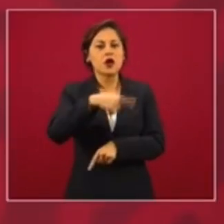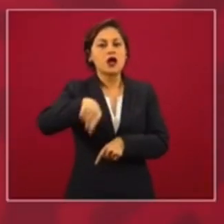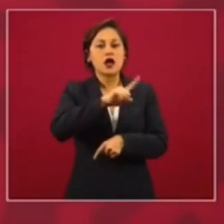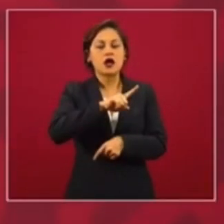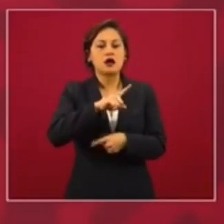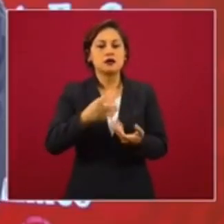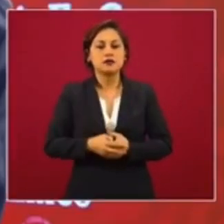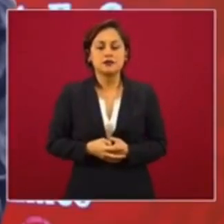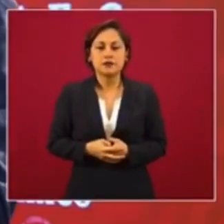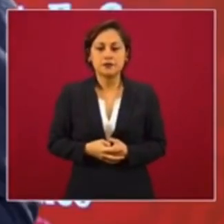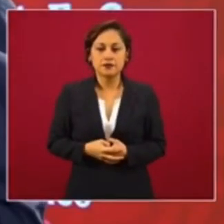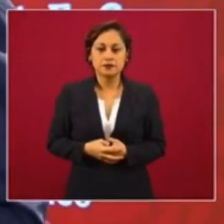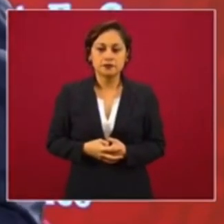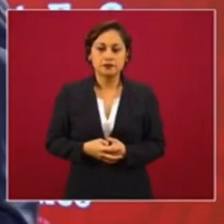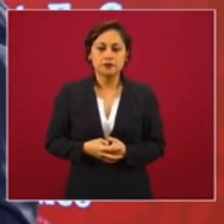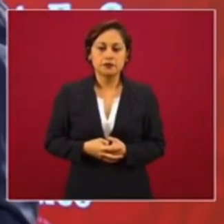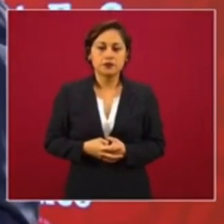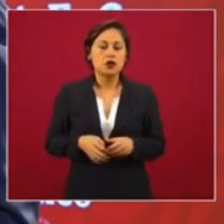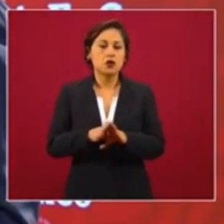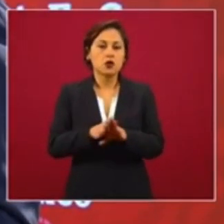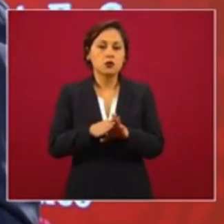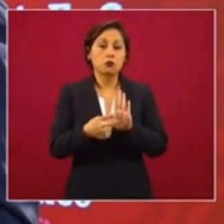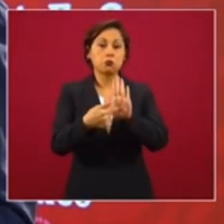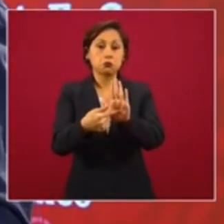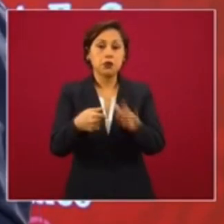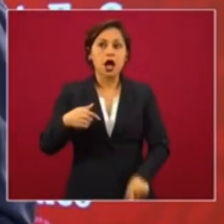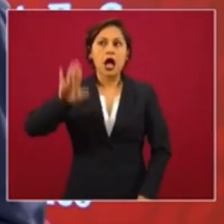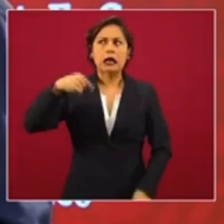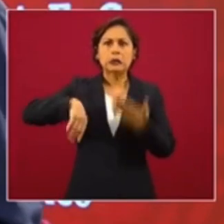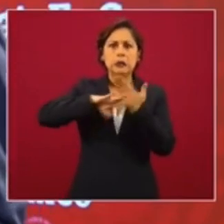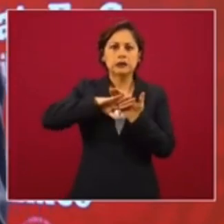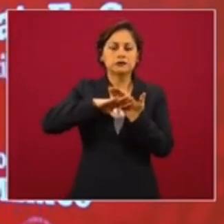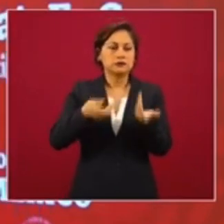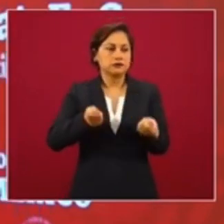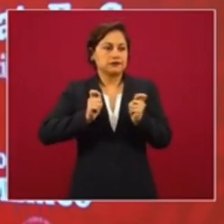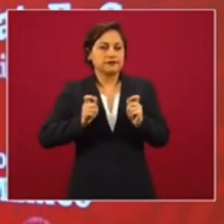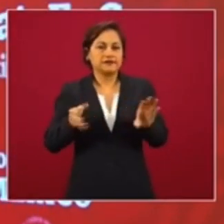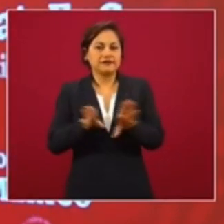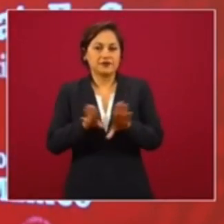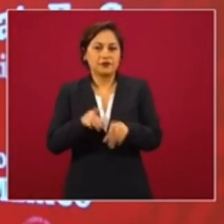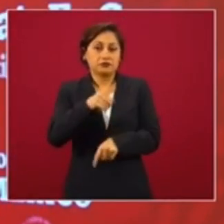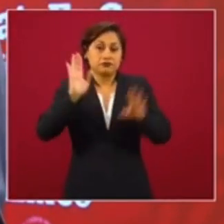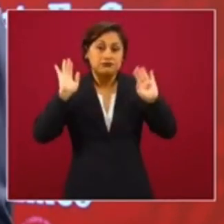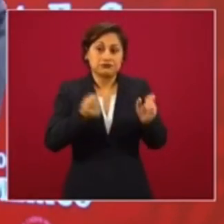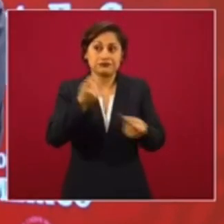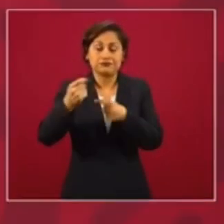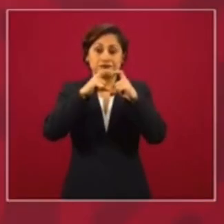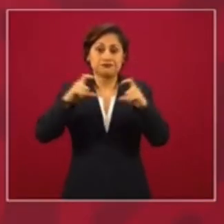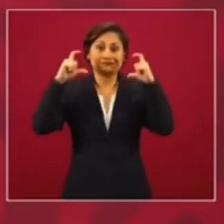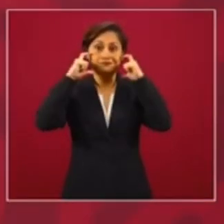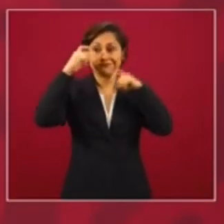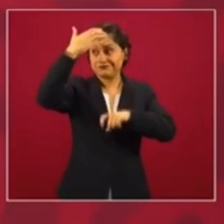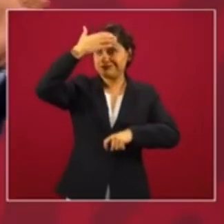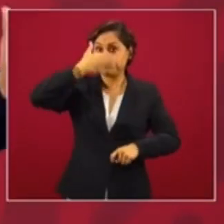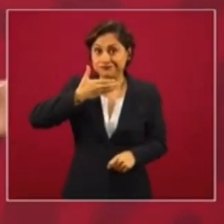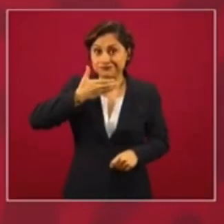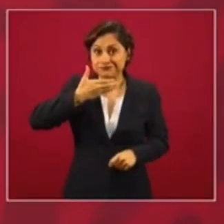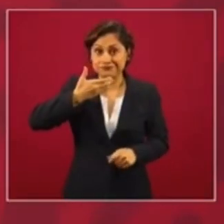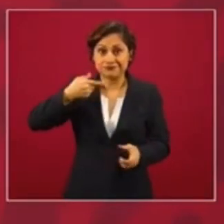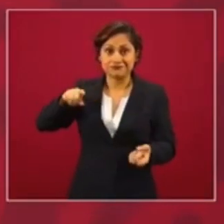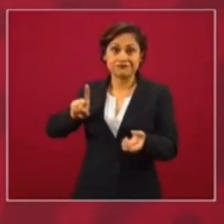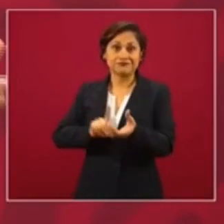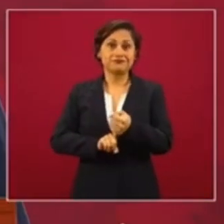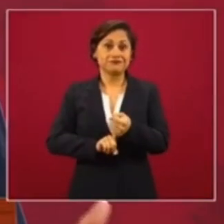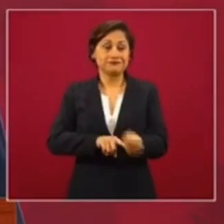Se van a poner no cubrebocas sino caretas, máscaras y van a aparentar algo